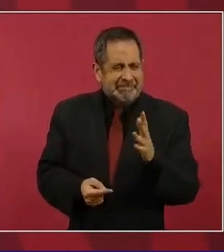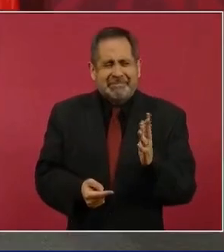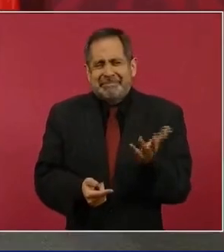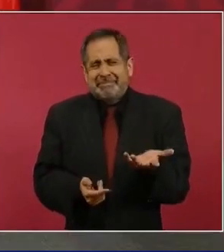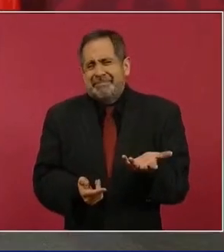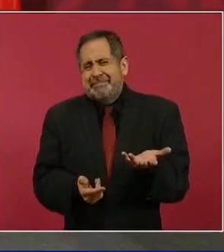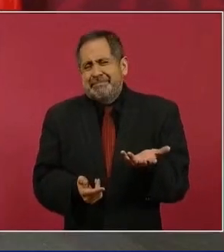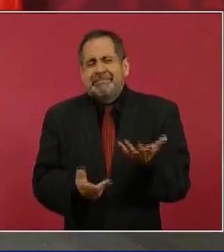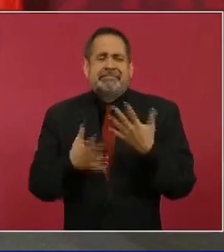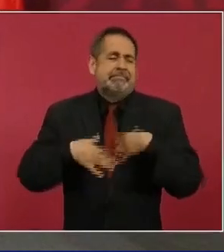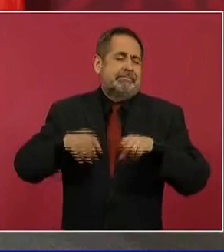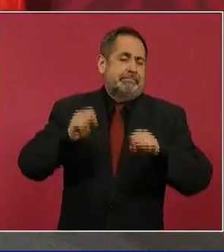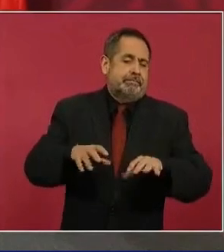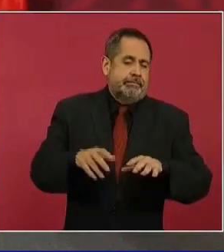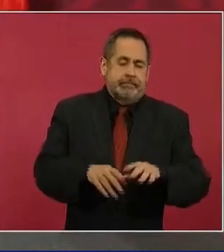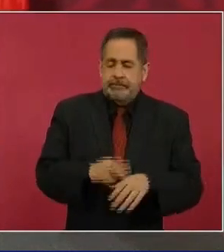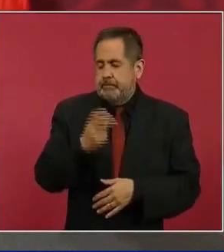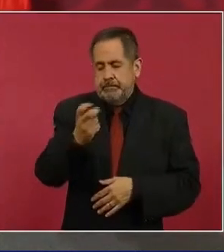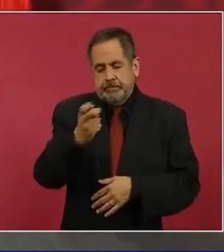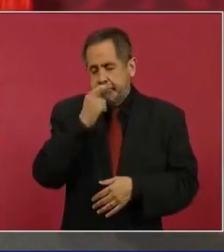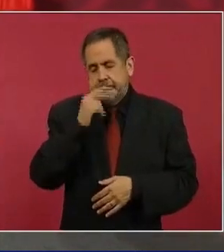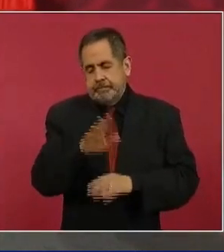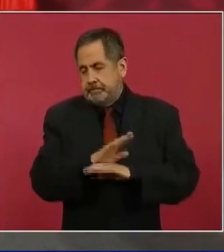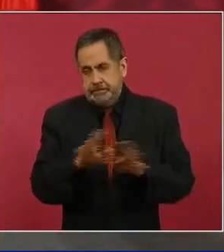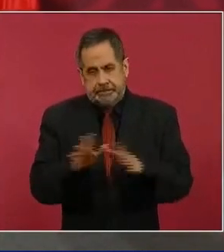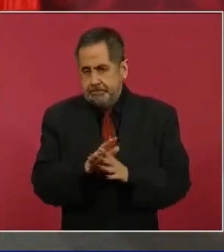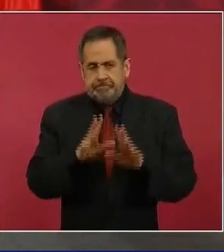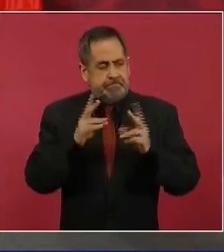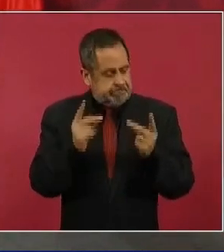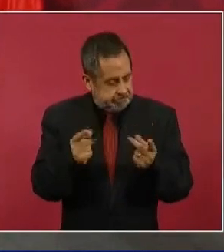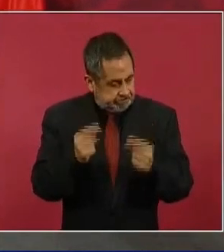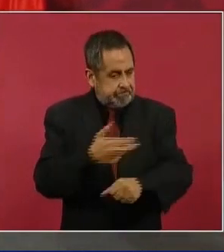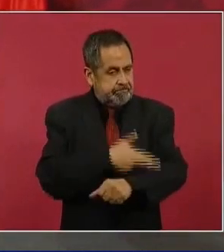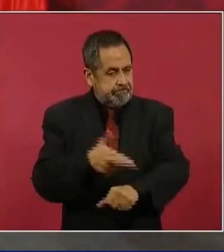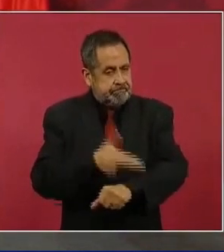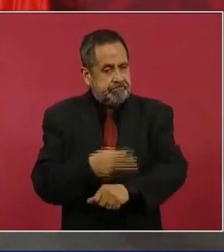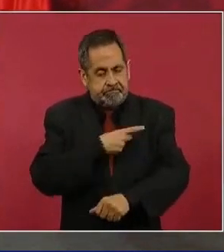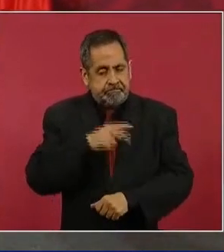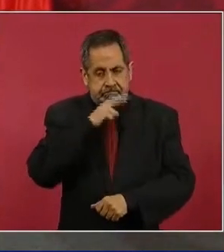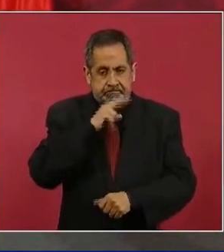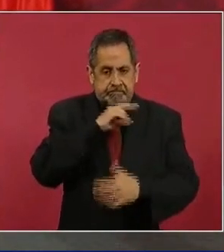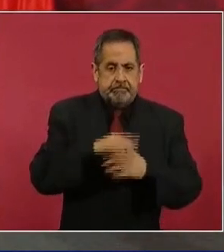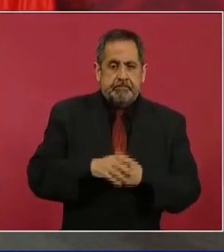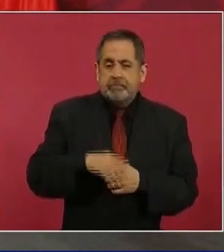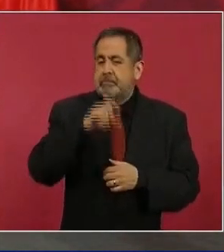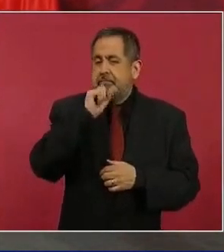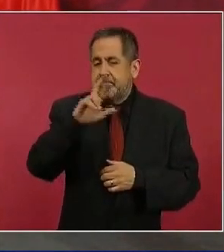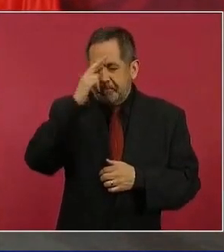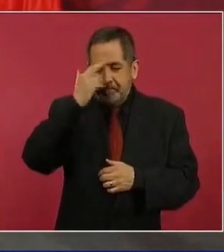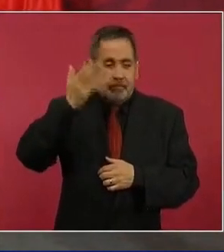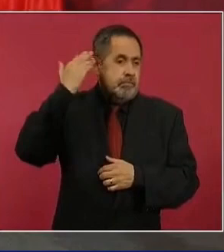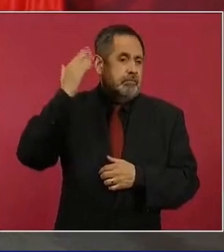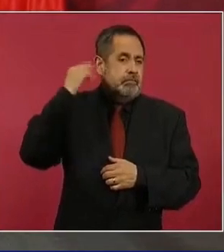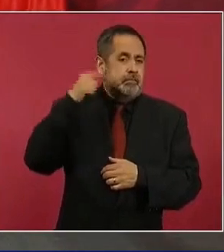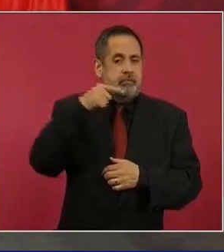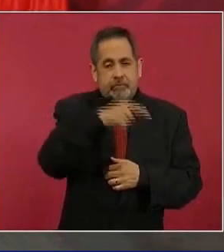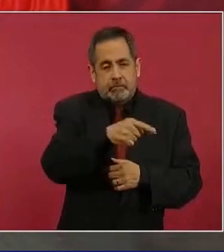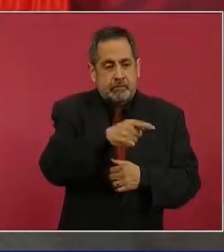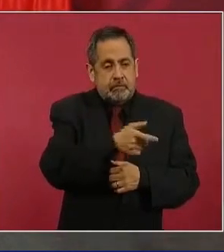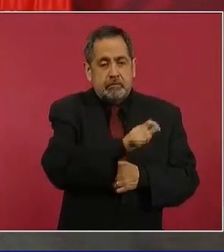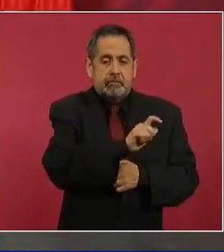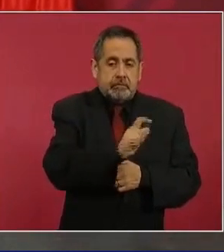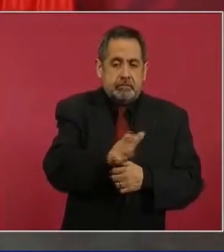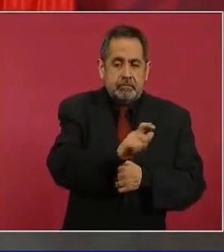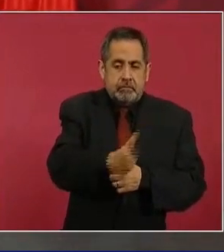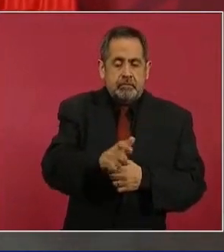papeles, eran muchos trámites, pero además habían aumentado la cuota,